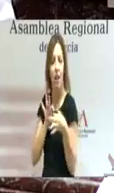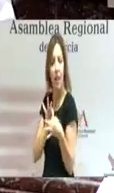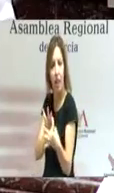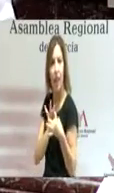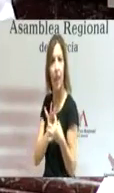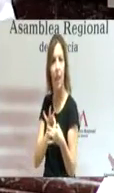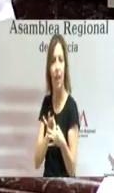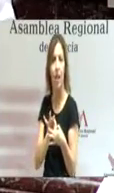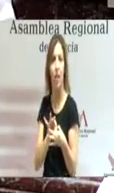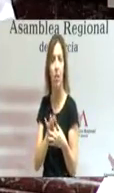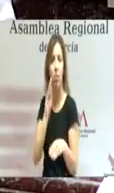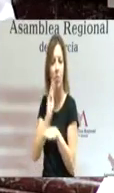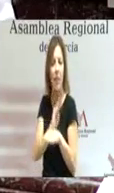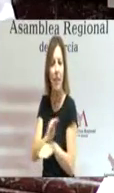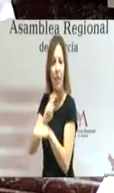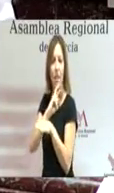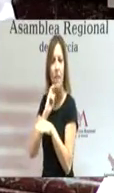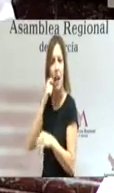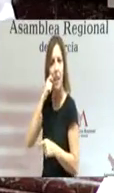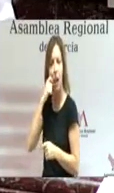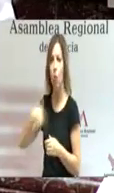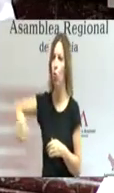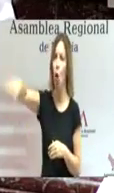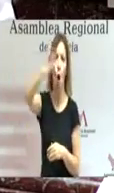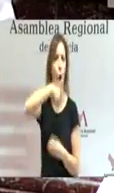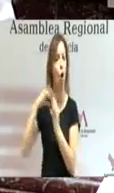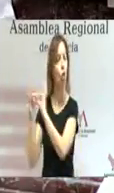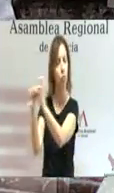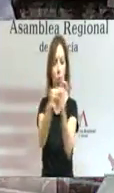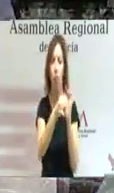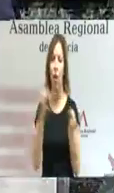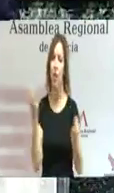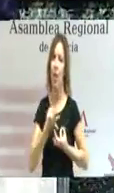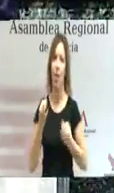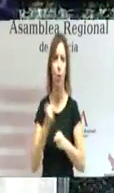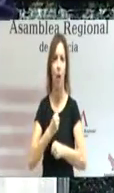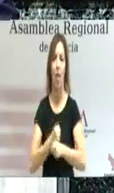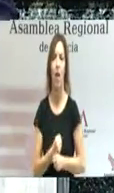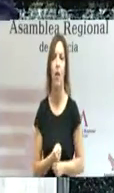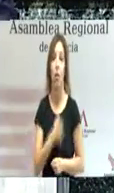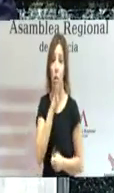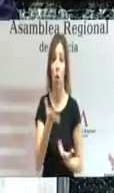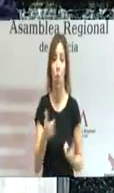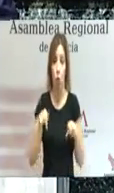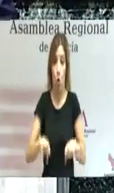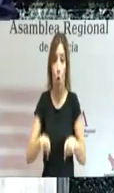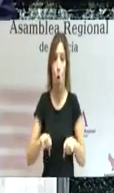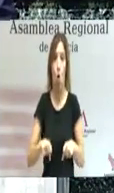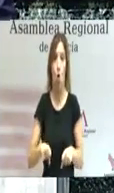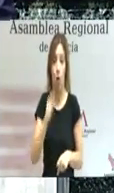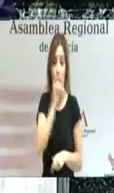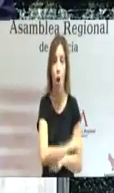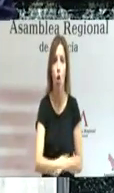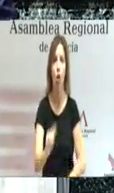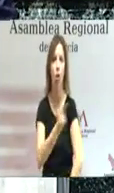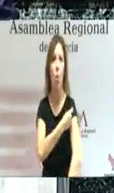Proteger la salud es una tarea de todos y a todos debe implicarnos. Por ello, hoy, los niños son